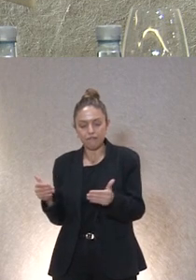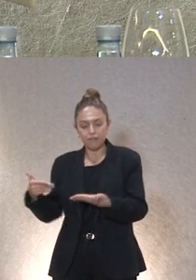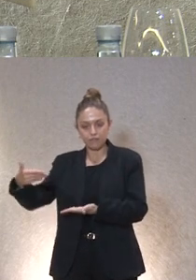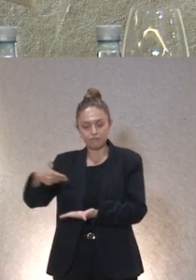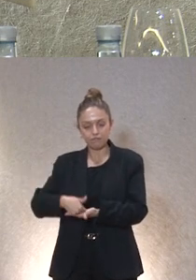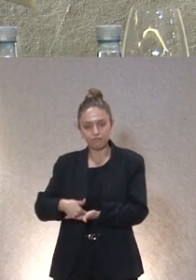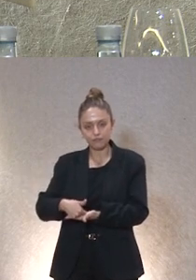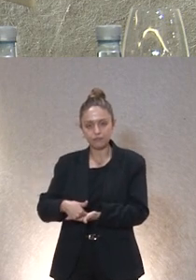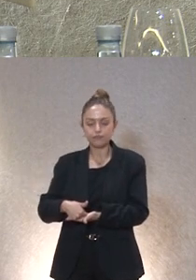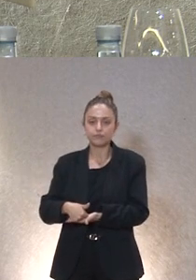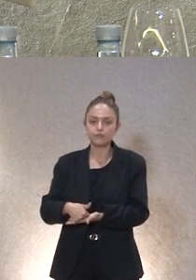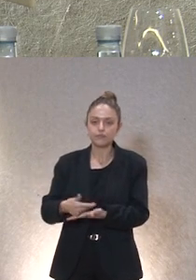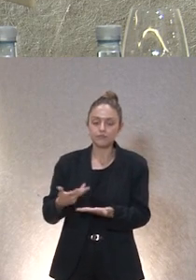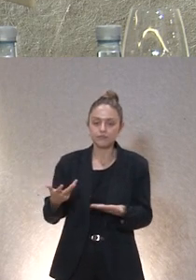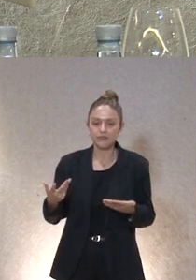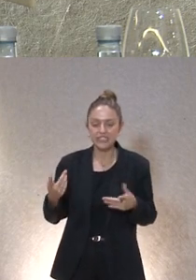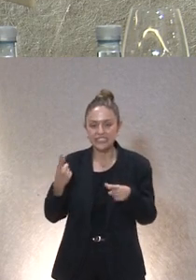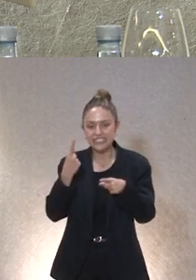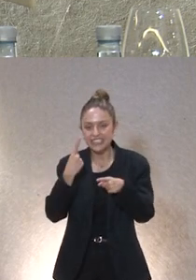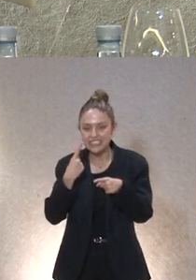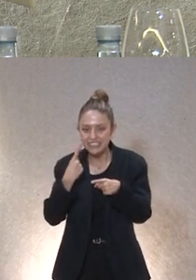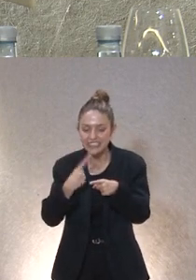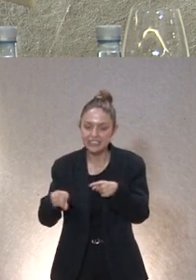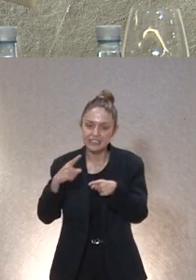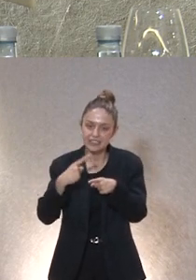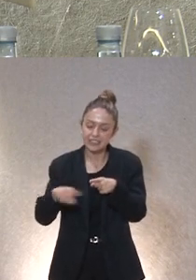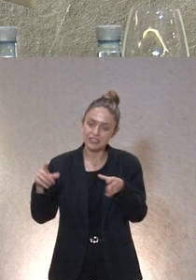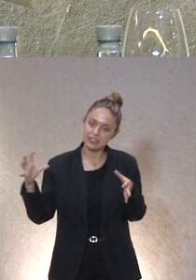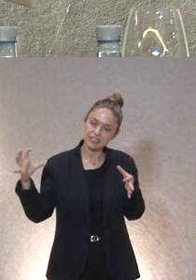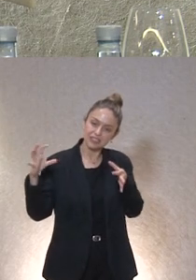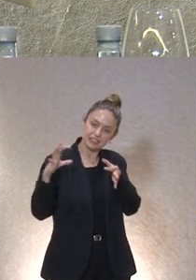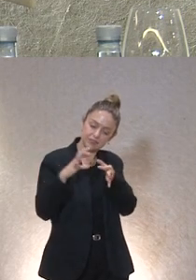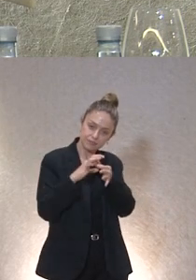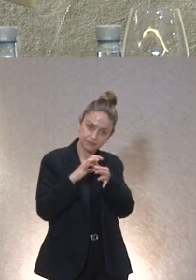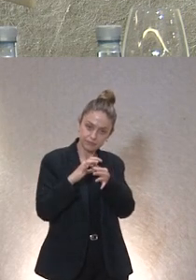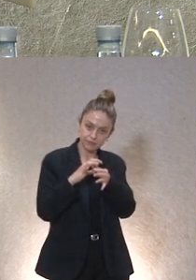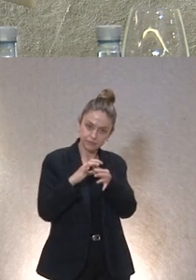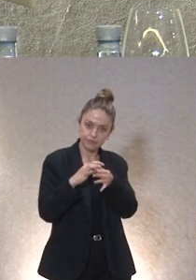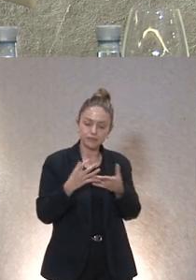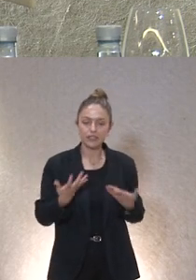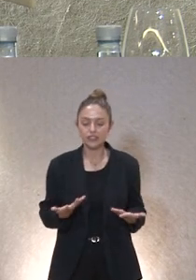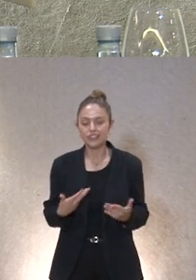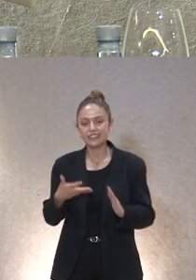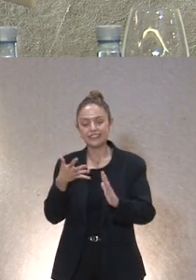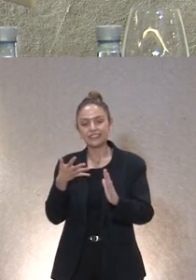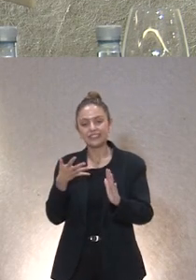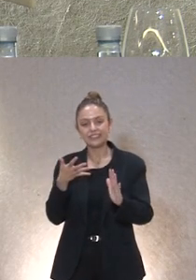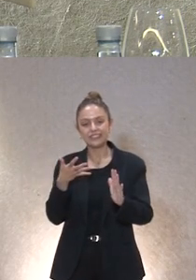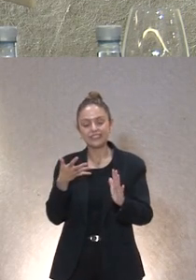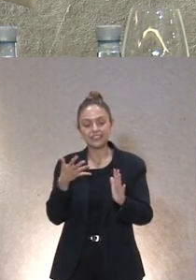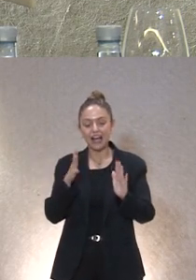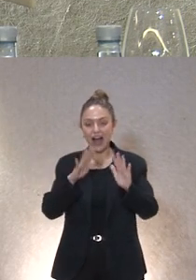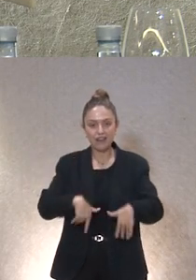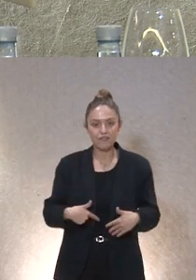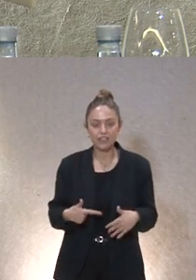algún artefacto que les pueda conectar de alguna manera y esto conlleva inmediatamente